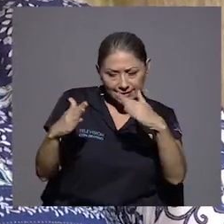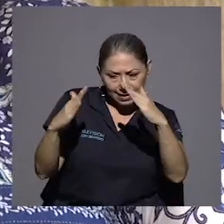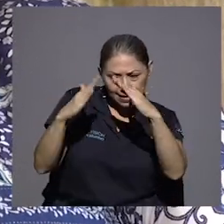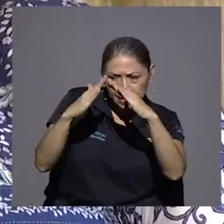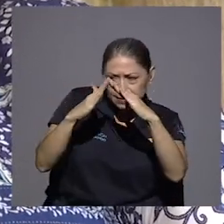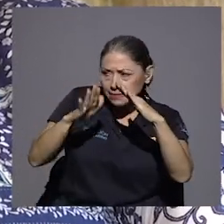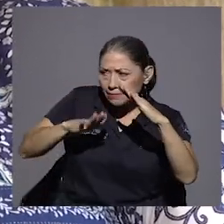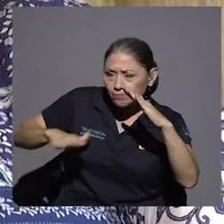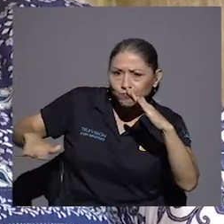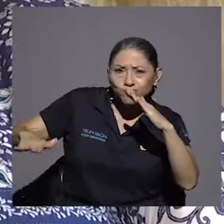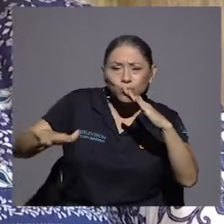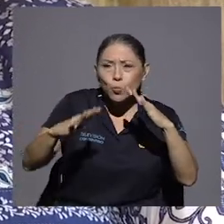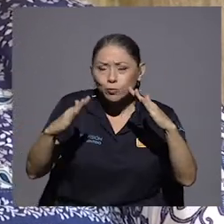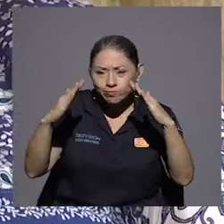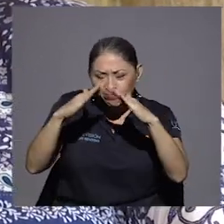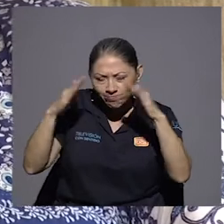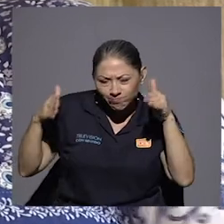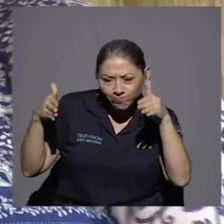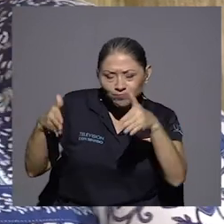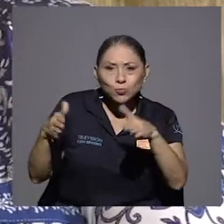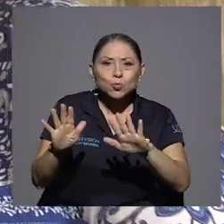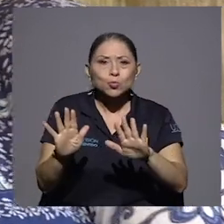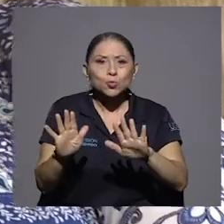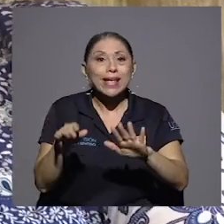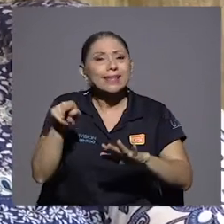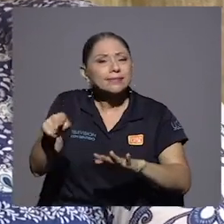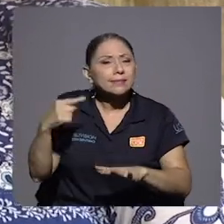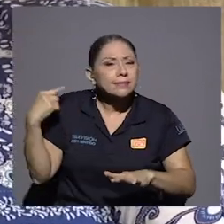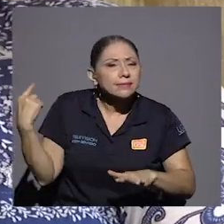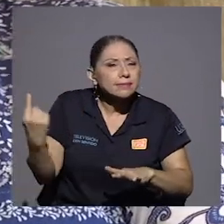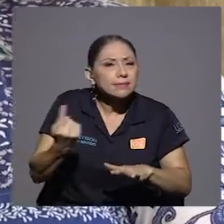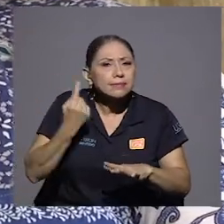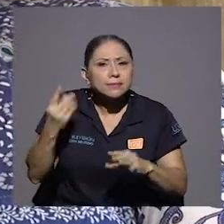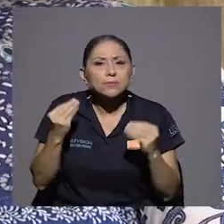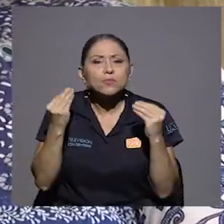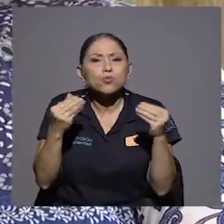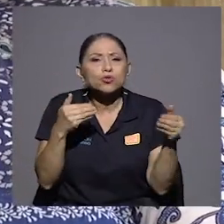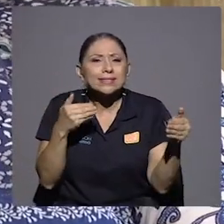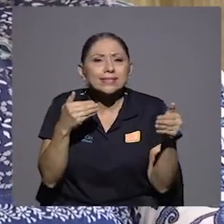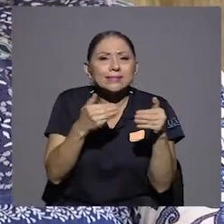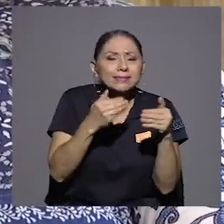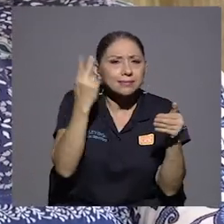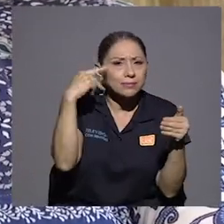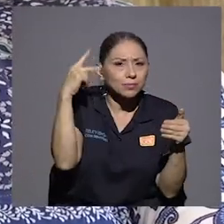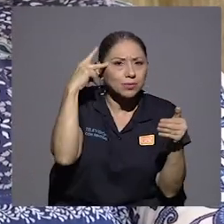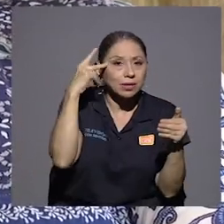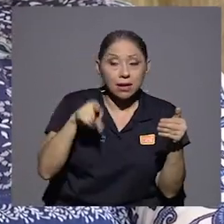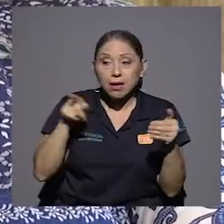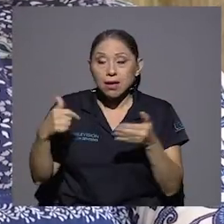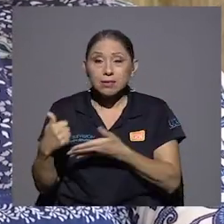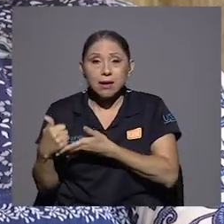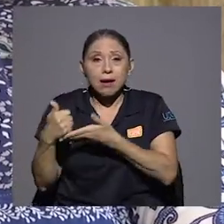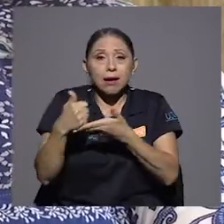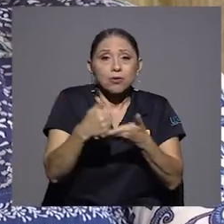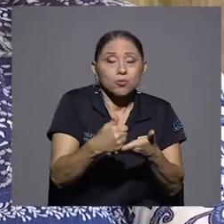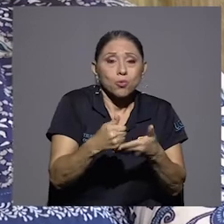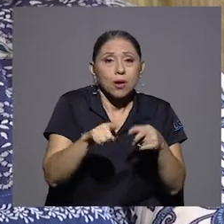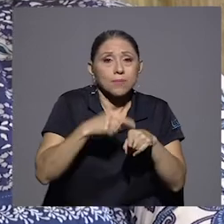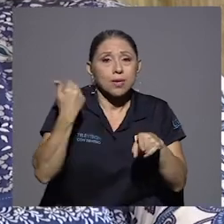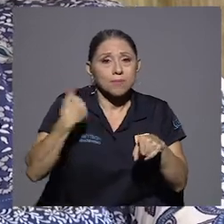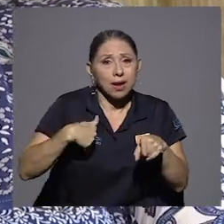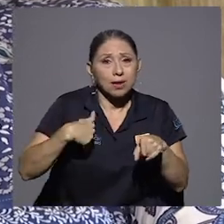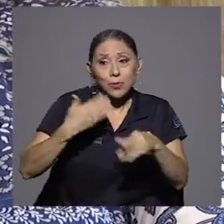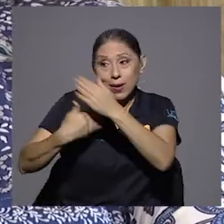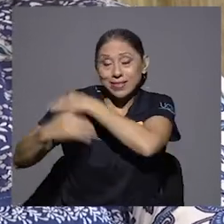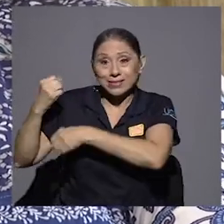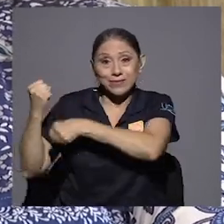siempre se mantuvo muy cerca de la política le ayudó mucho a mi hermano cuando la fundación del